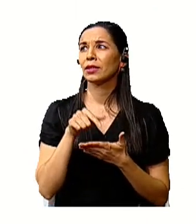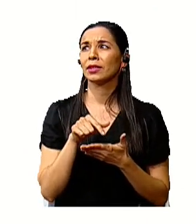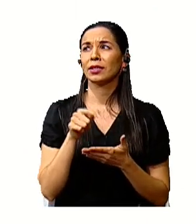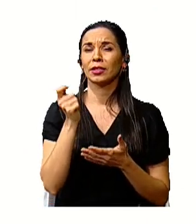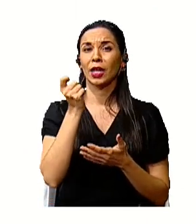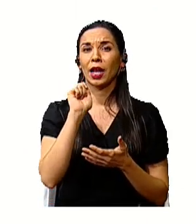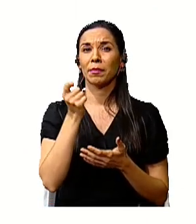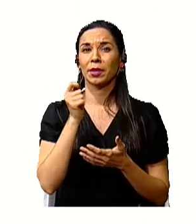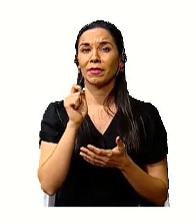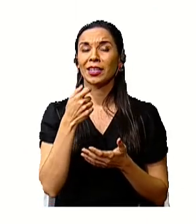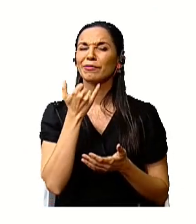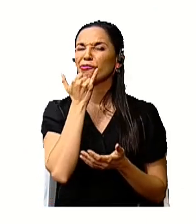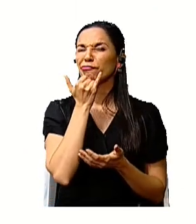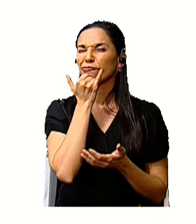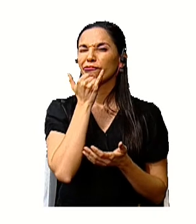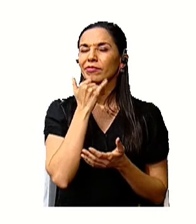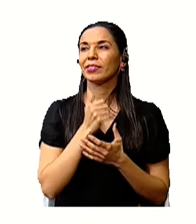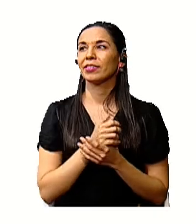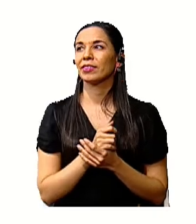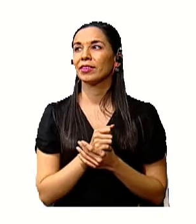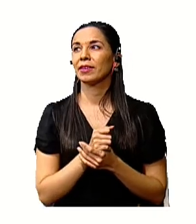lapicito me está fallando.